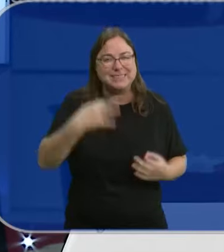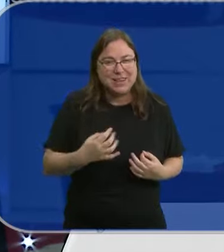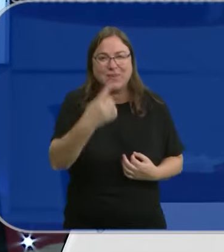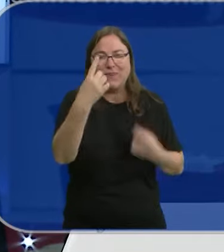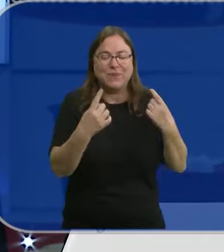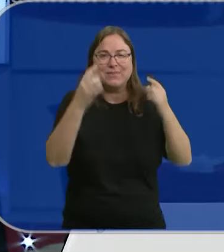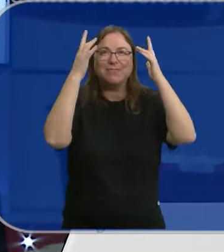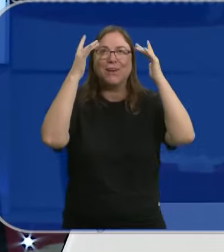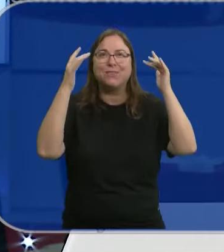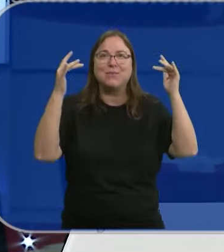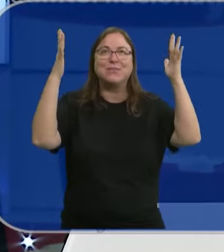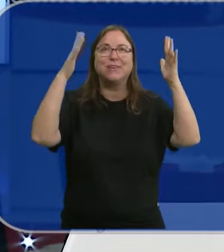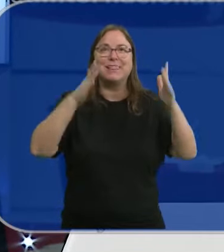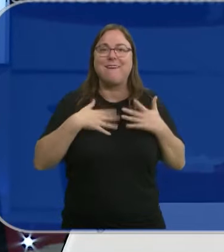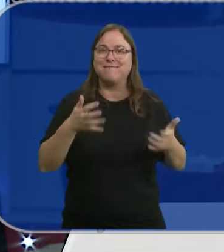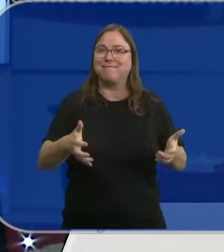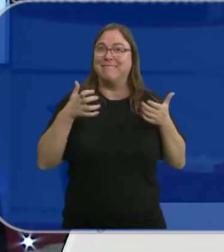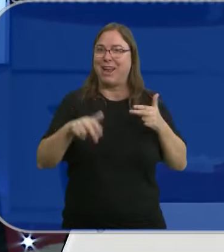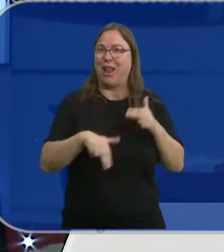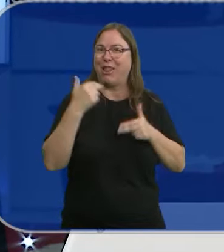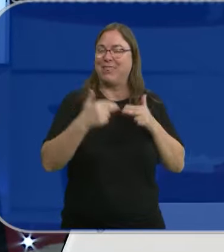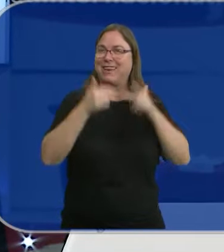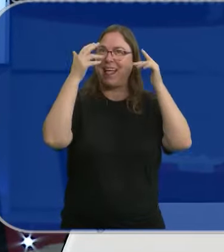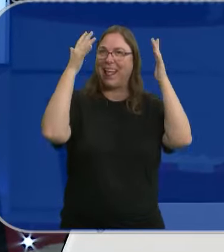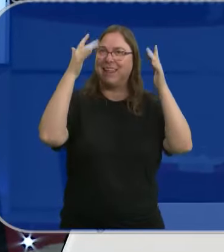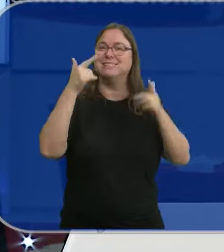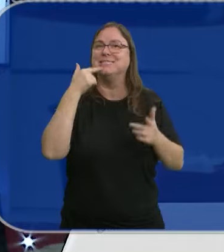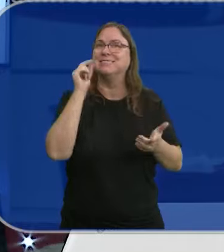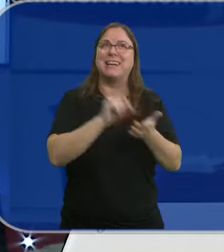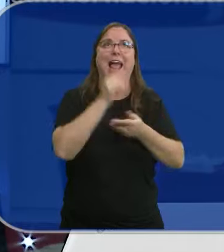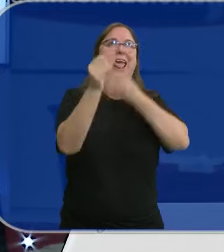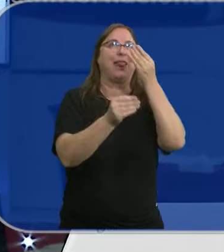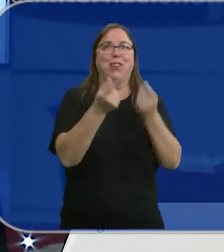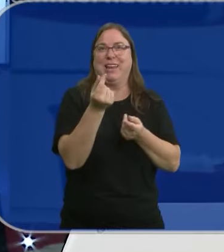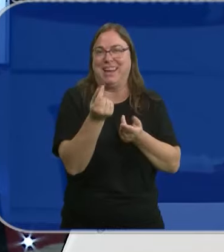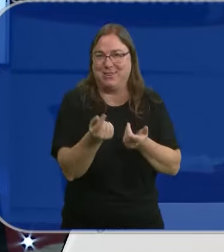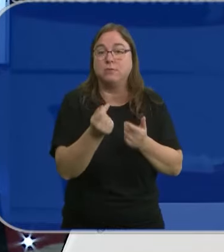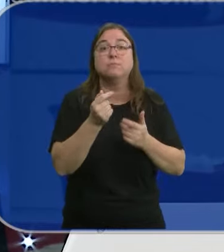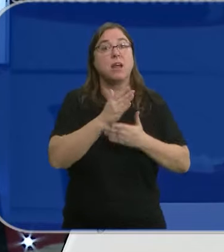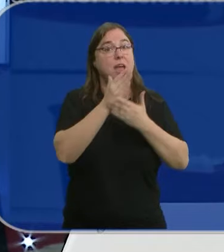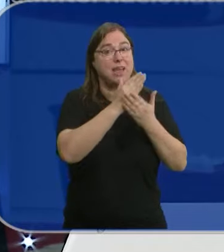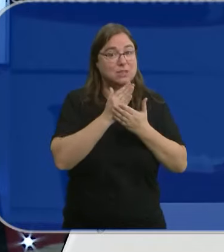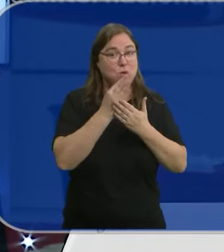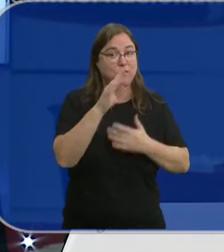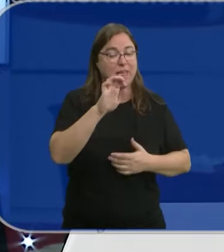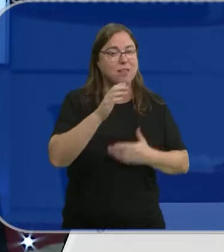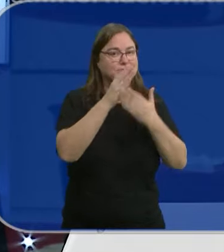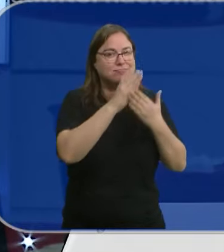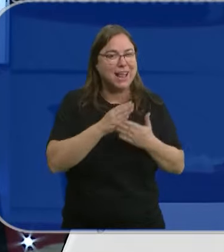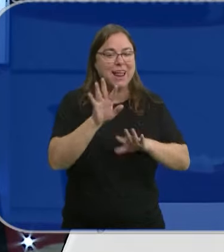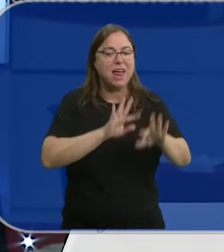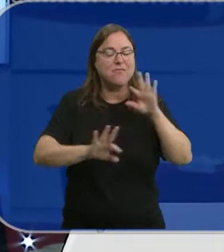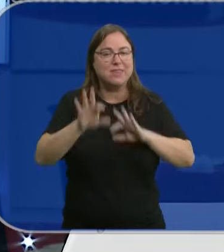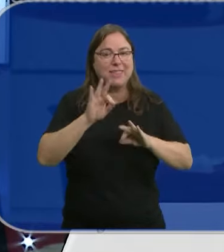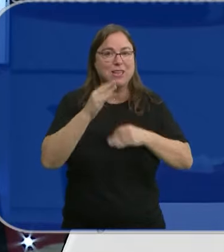vez han fantaseado con que les toque la lotería. A la cabeza nos viene inmediatamente qué hacer con el dinero. Pues bien, un estudio de FEDEA ha analizado las